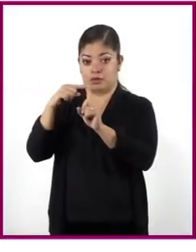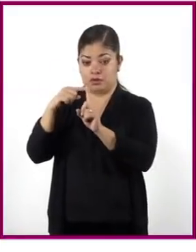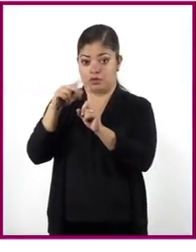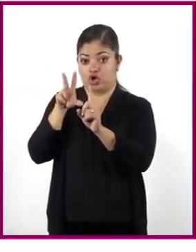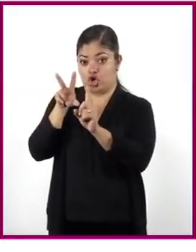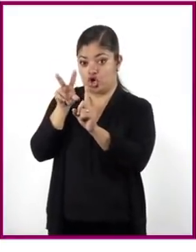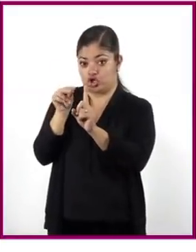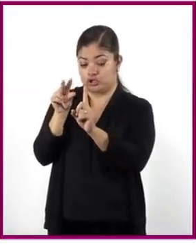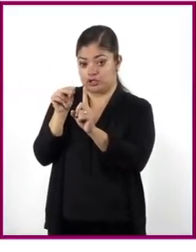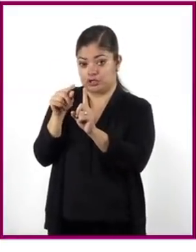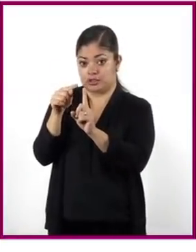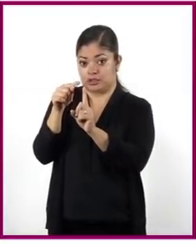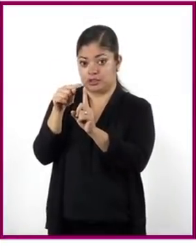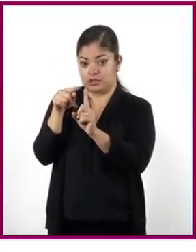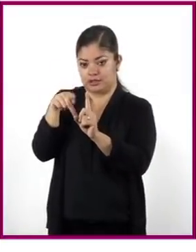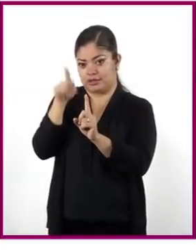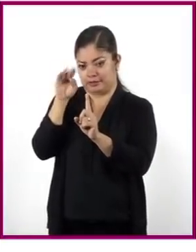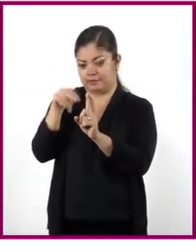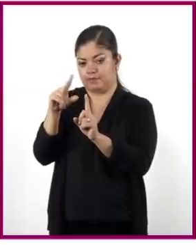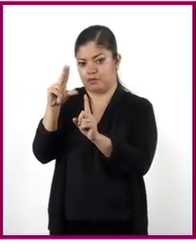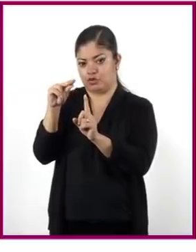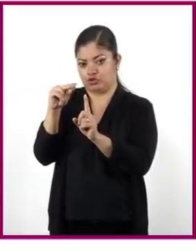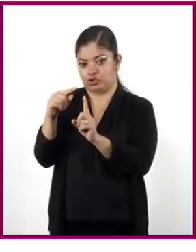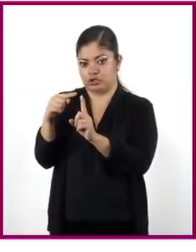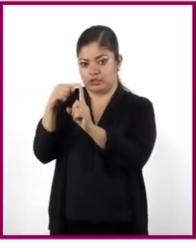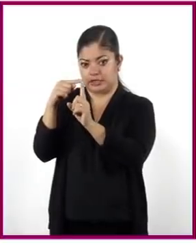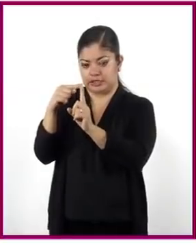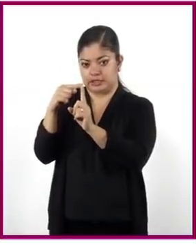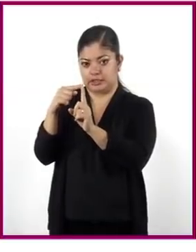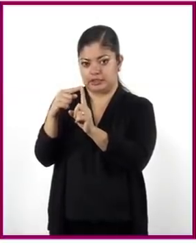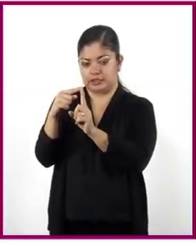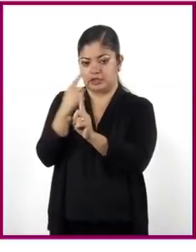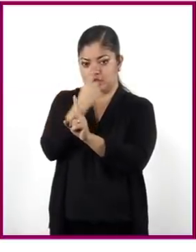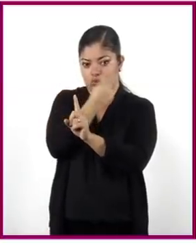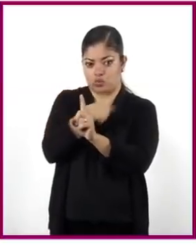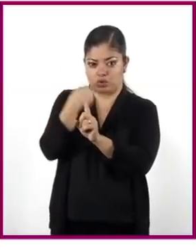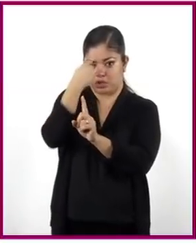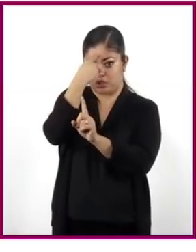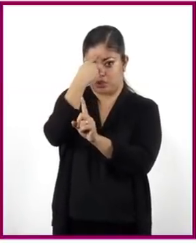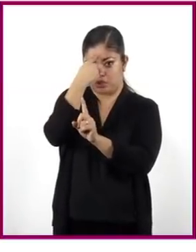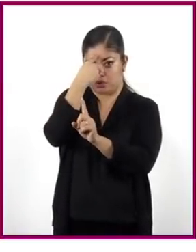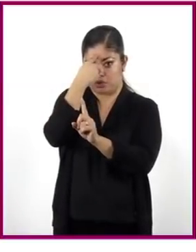kilómetros, pongo 80 kilómetros entre una hora,